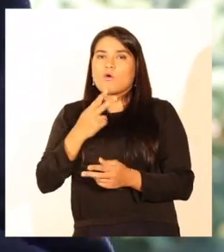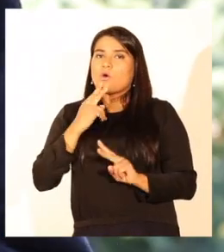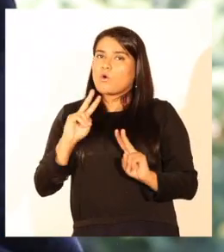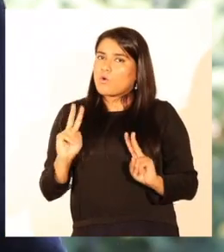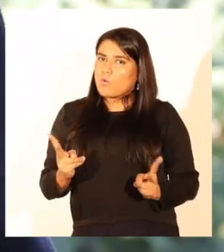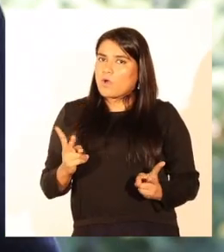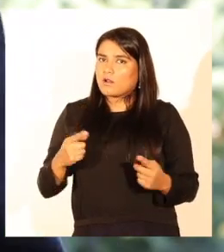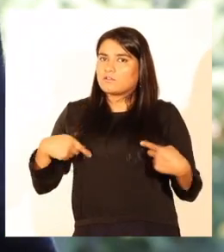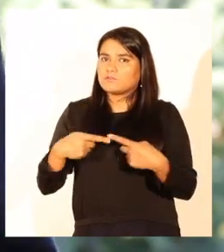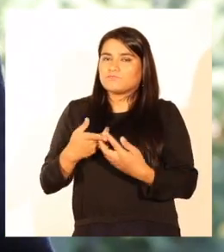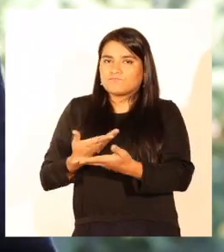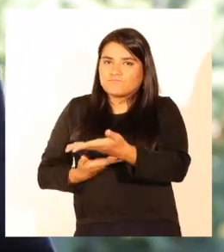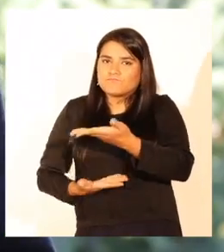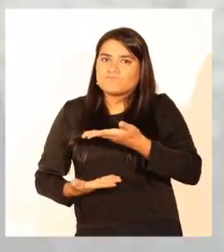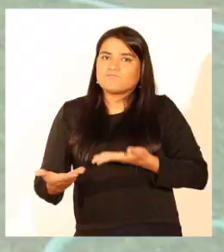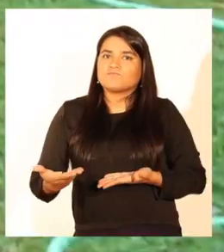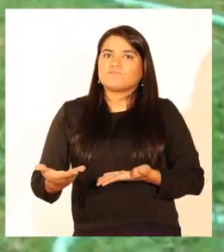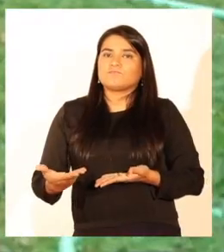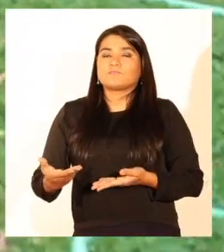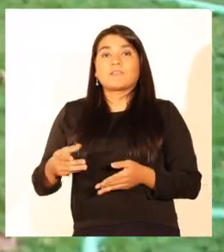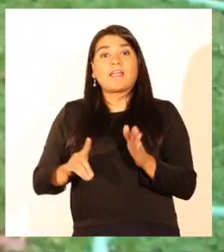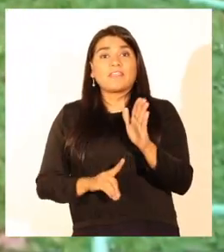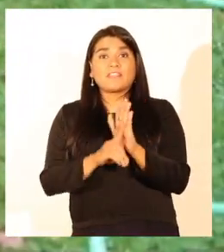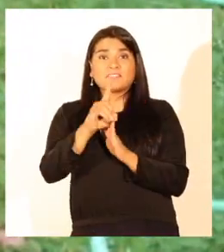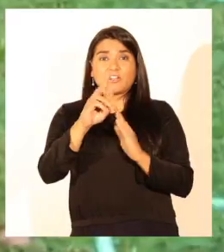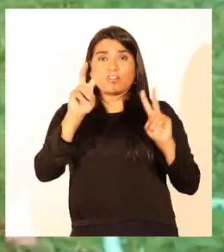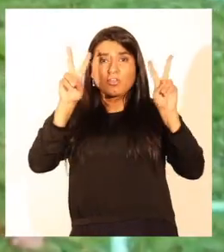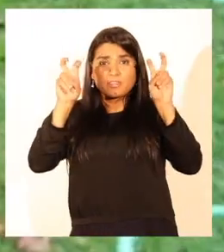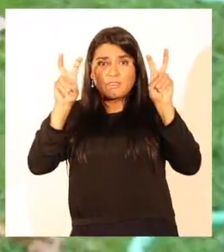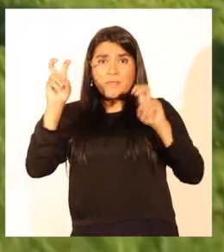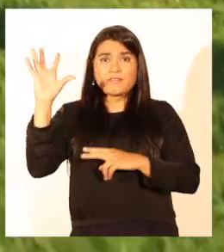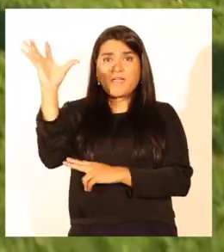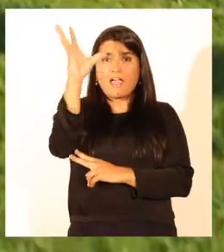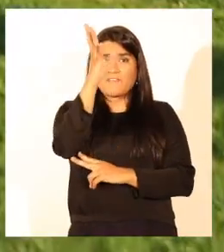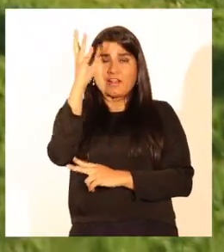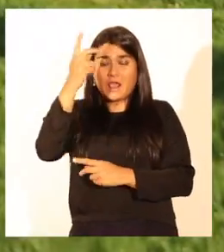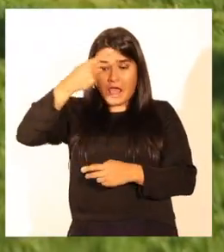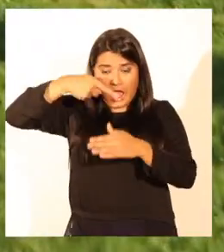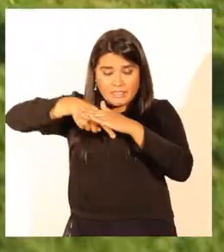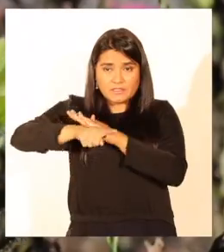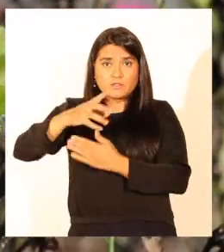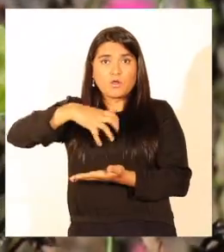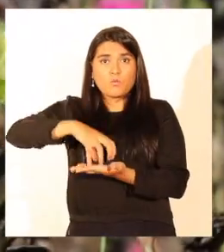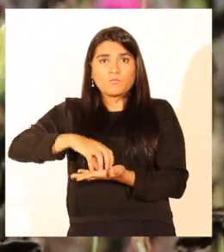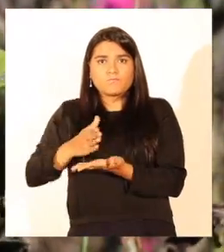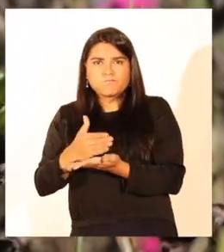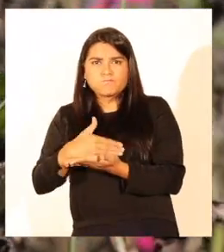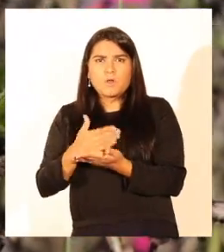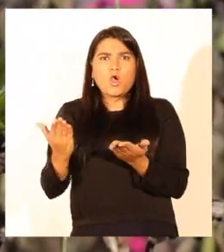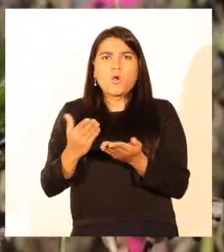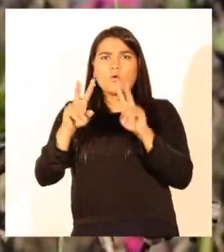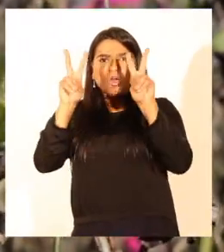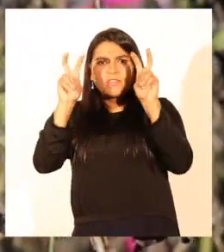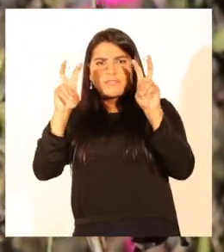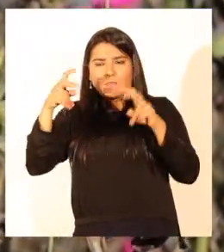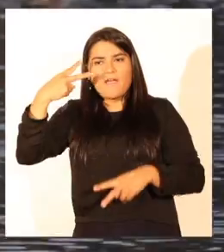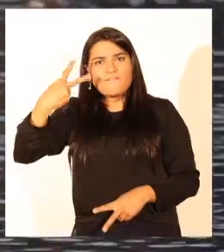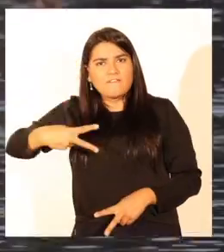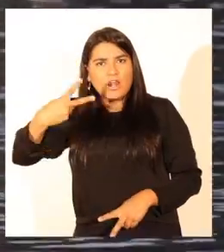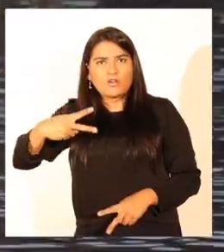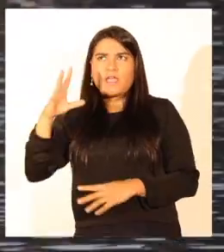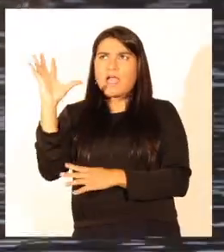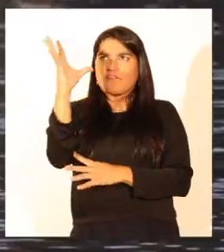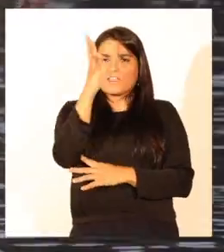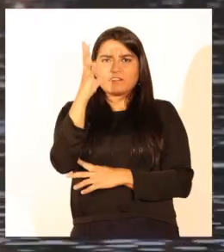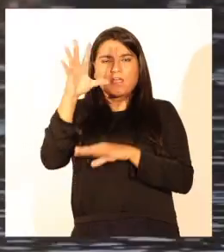también retribuirlos. El desarrollo de las temáticas ambientales dentro de la comuna se elaboran bajo el marco de los valores